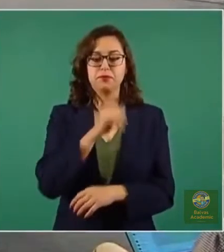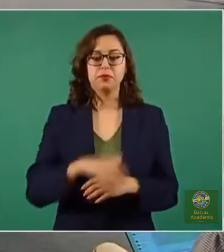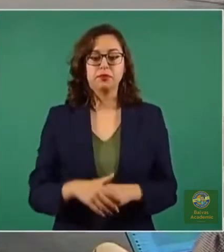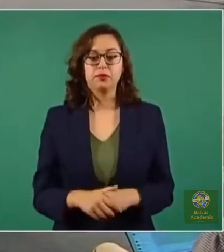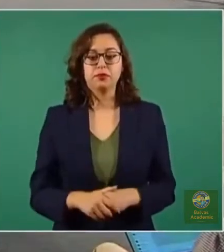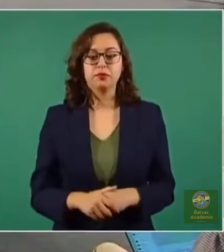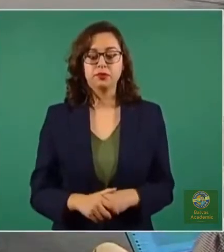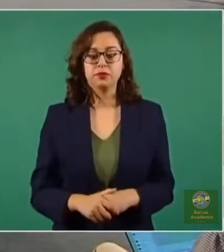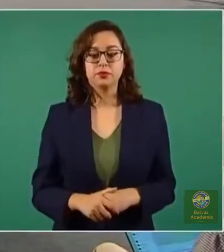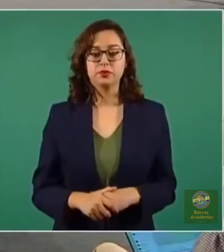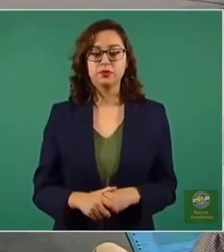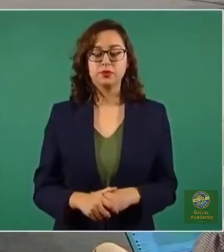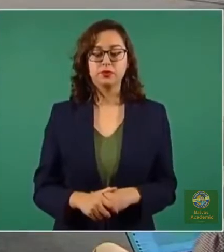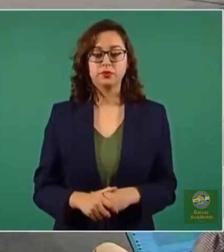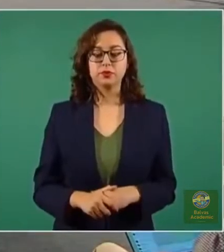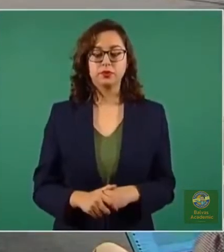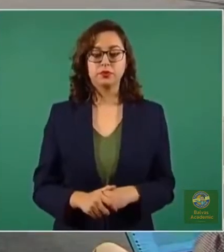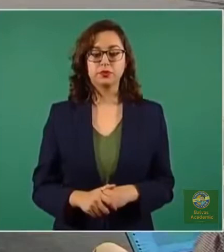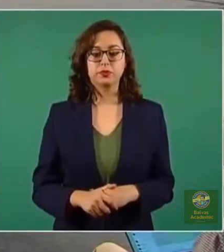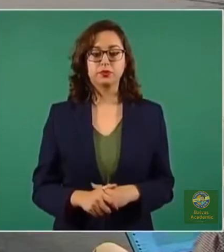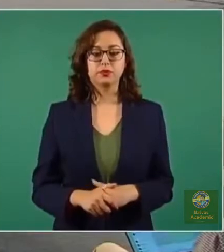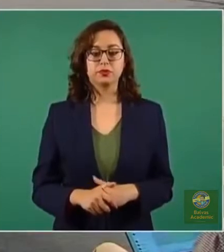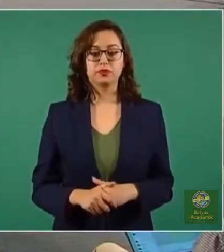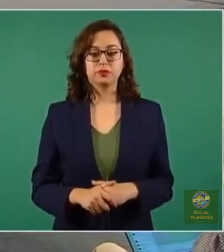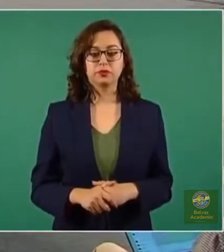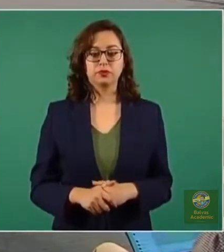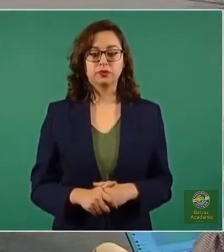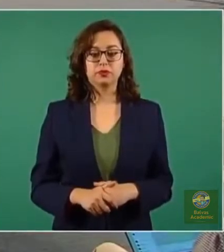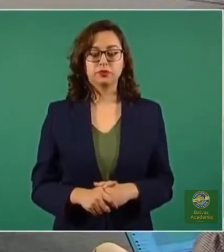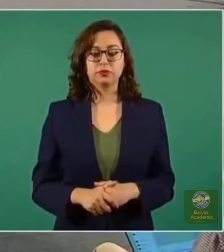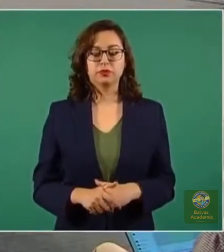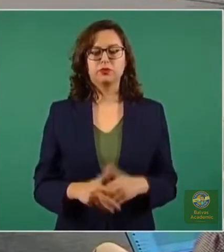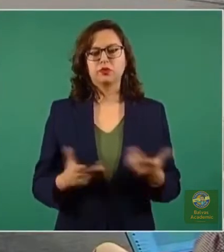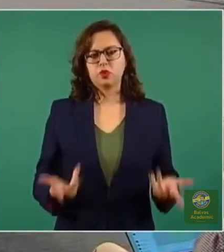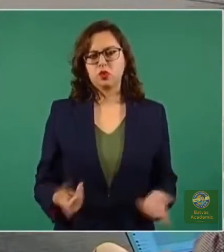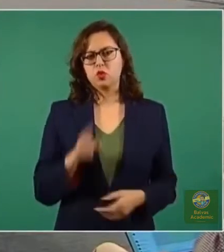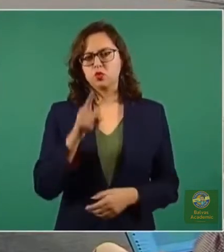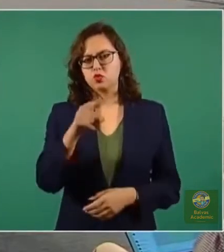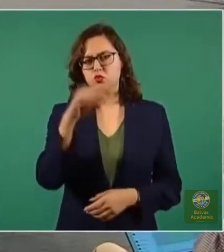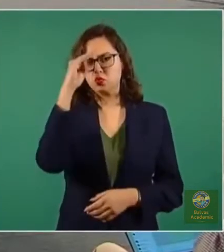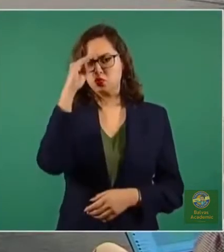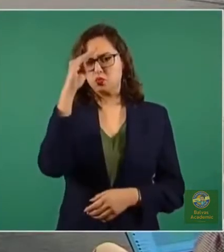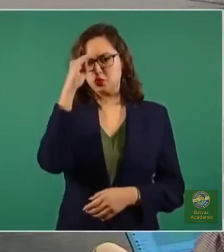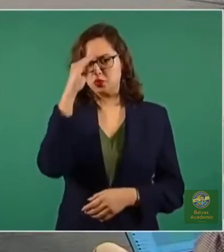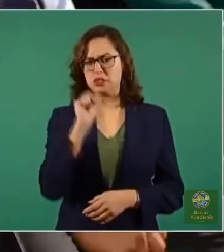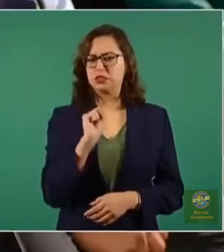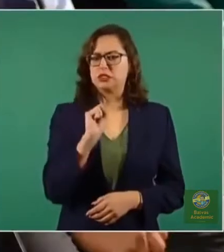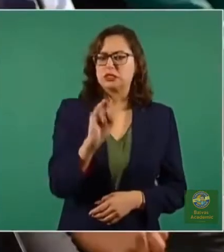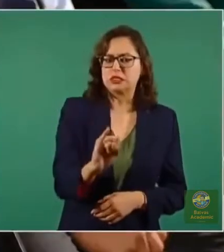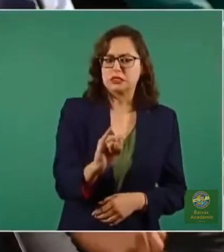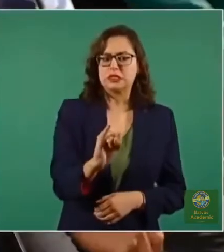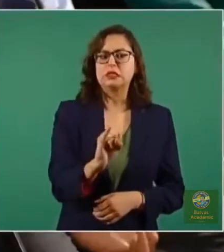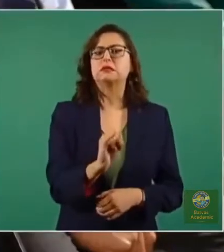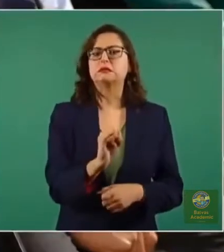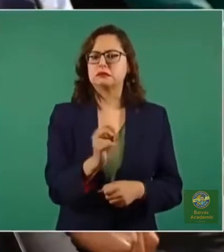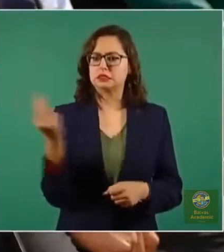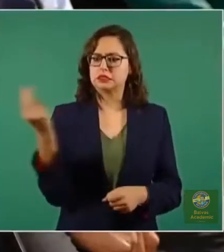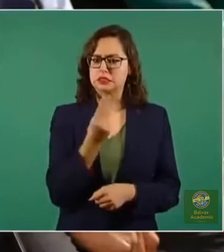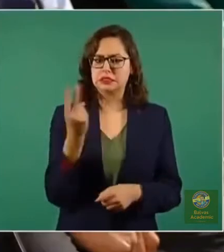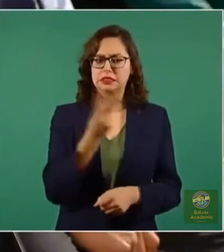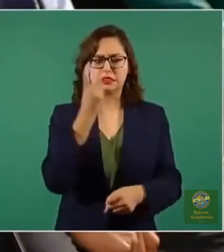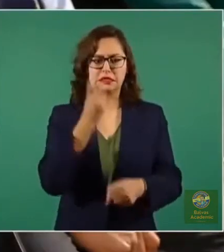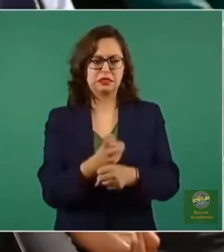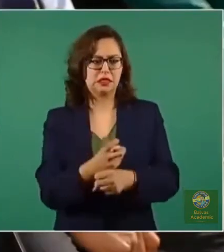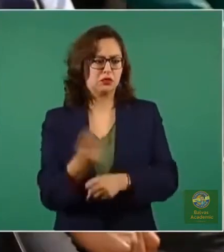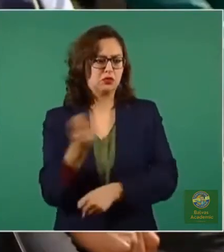elemento que les haría a ustedes definir que sería el momento de un refuerzo? Bueno, no sólo en México, sino en el resto del mundo. ¿Qué